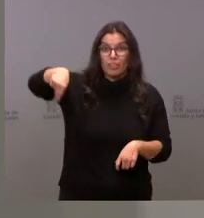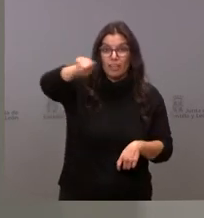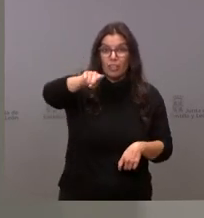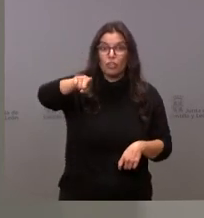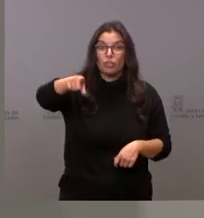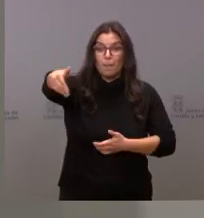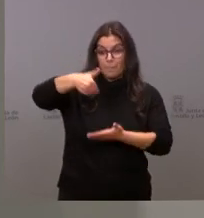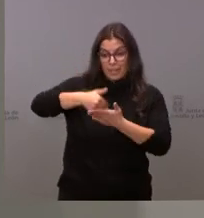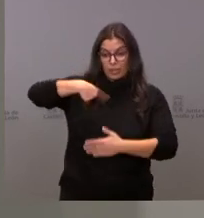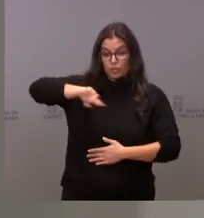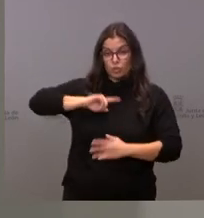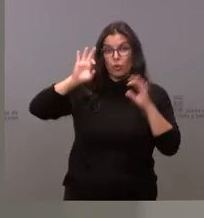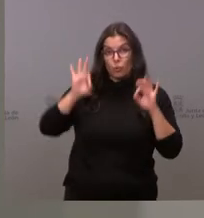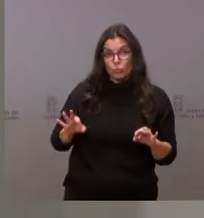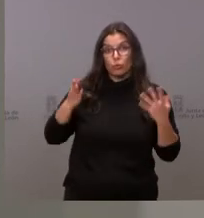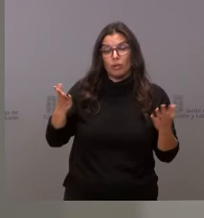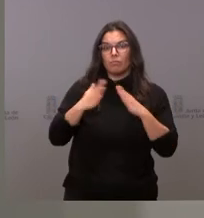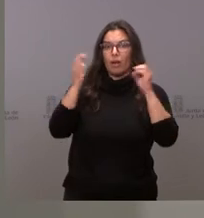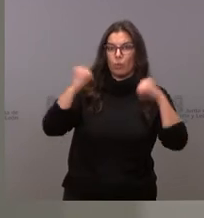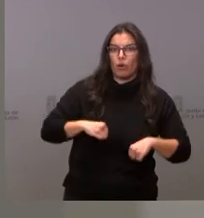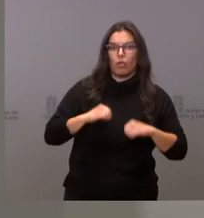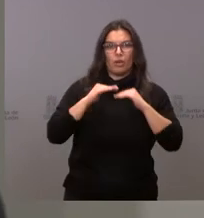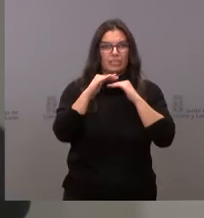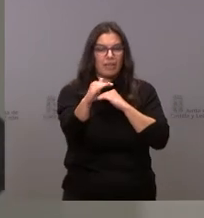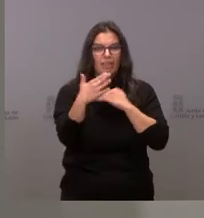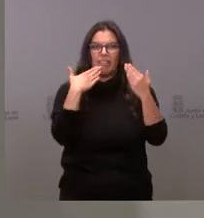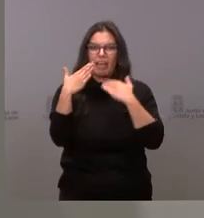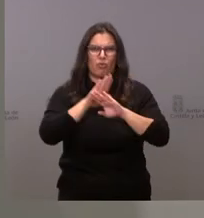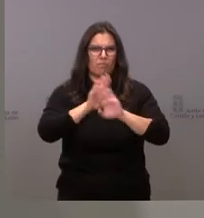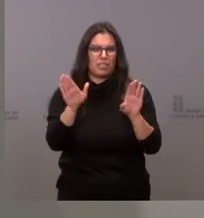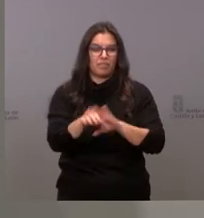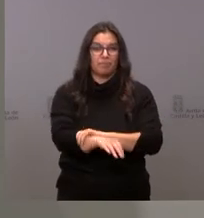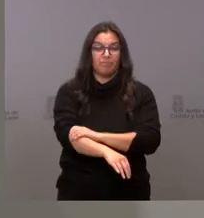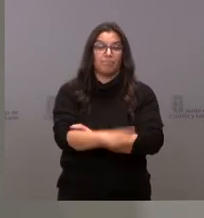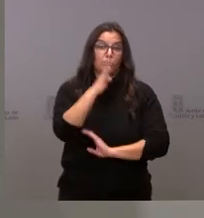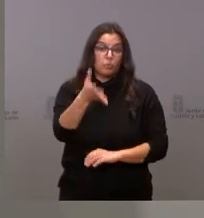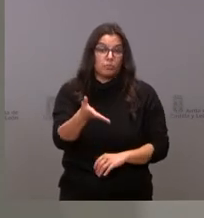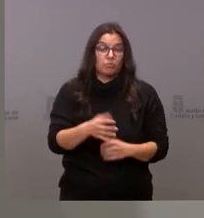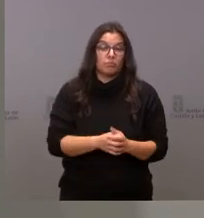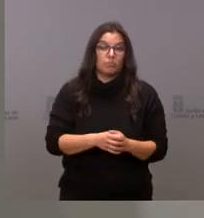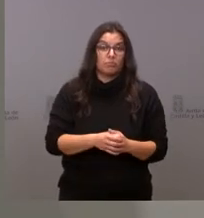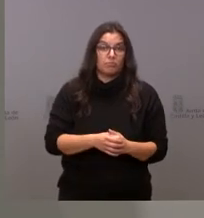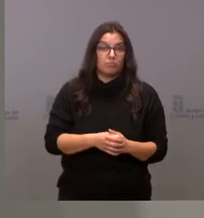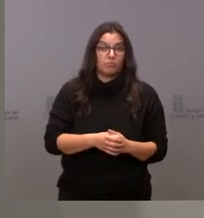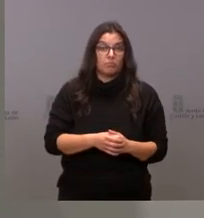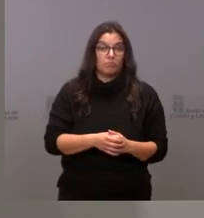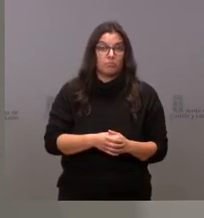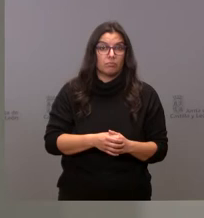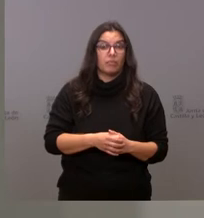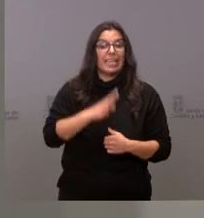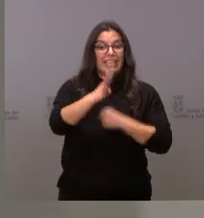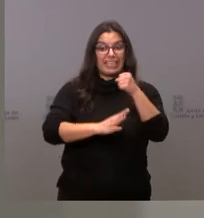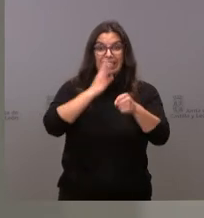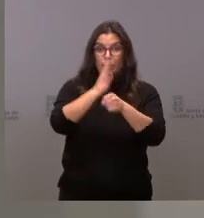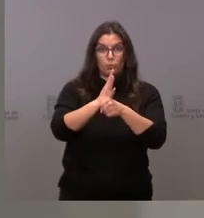exactamente esto es que haya acuerdo que haya estabilidad y que haya diálogo por esa razón vamos a votar la legislatura